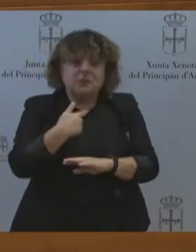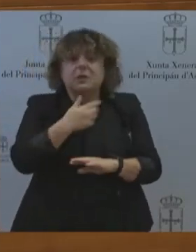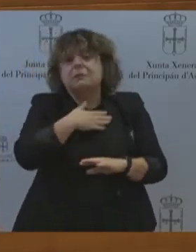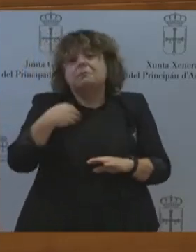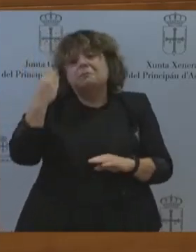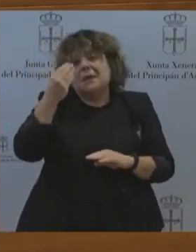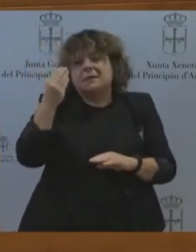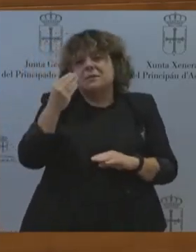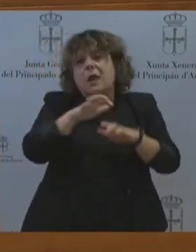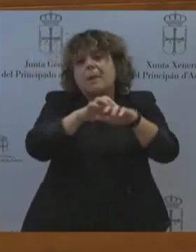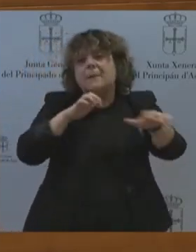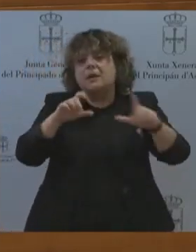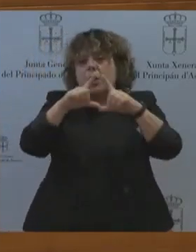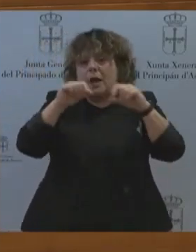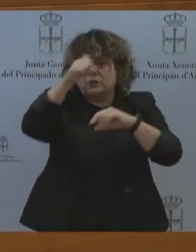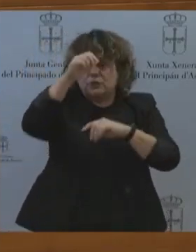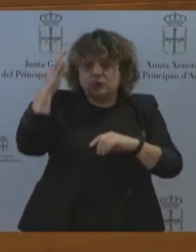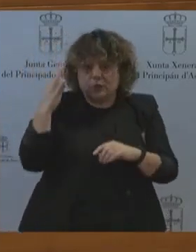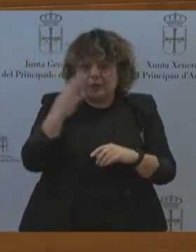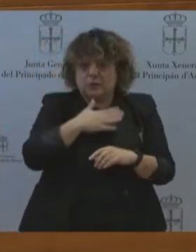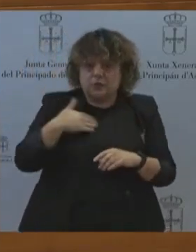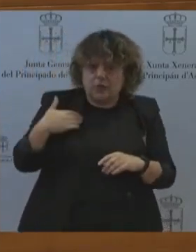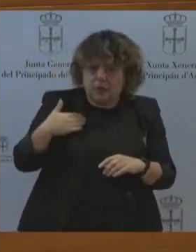oferta de pactos es sincera.